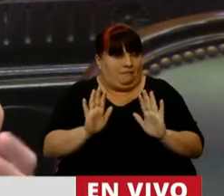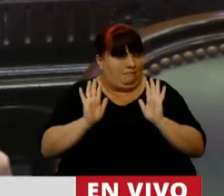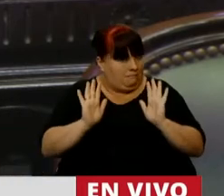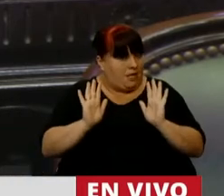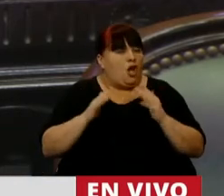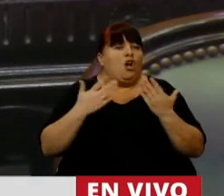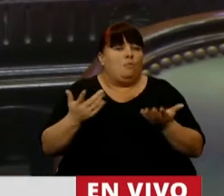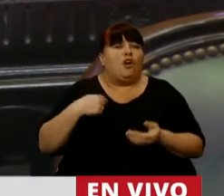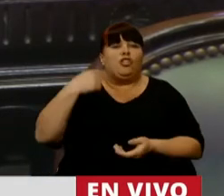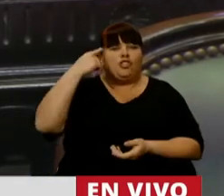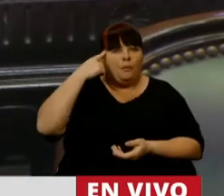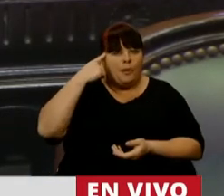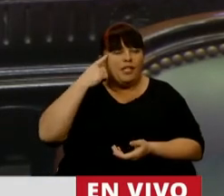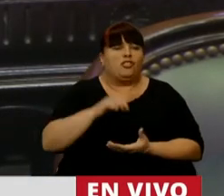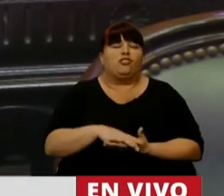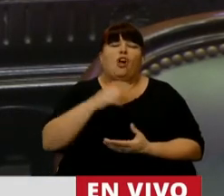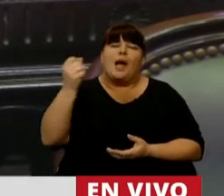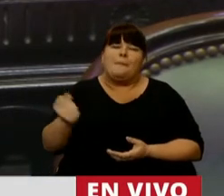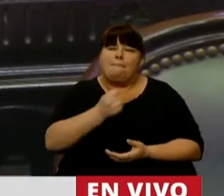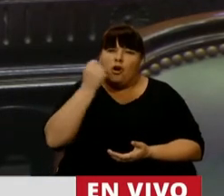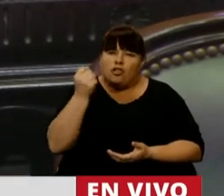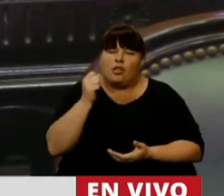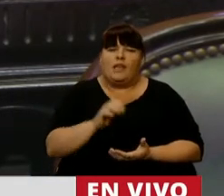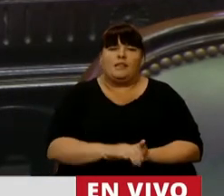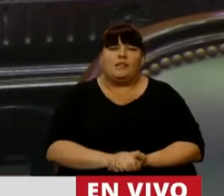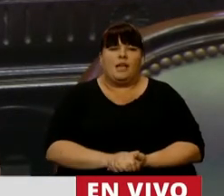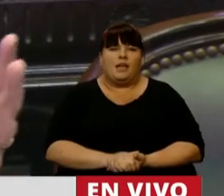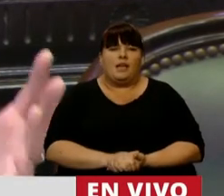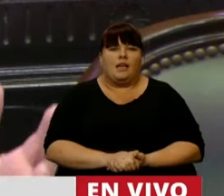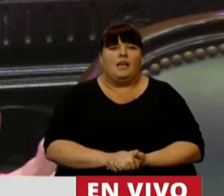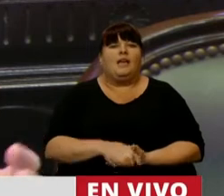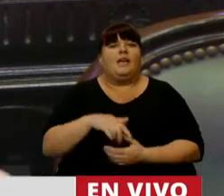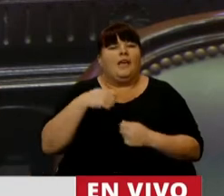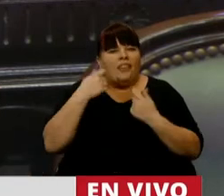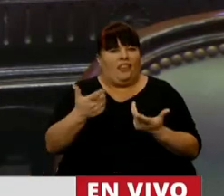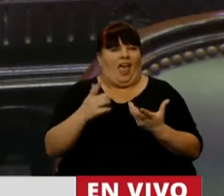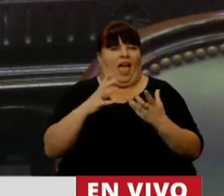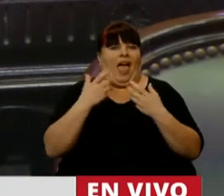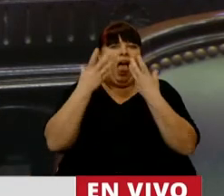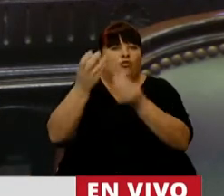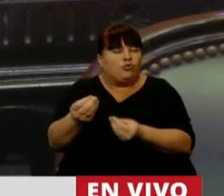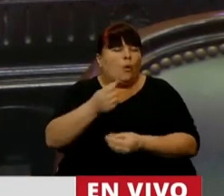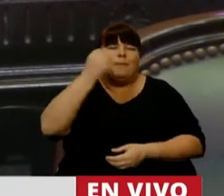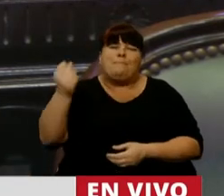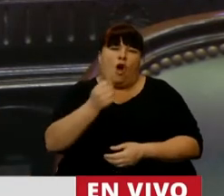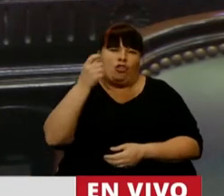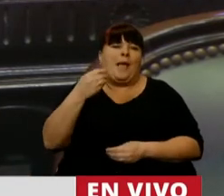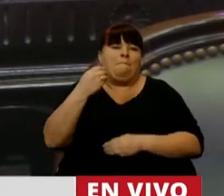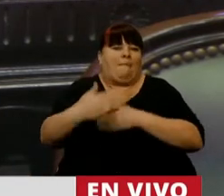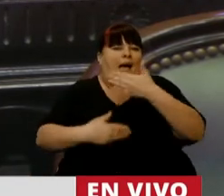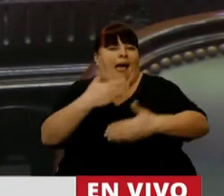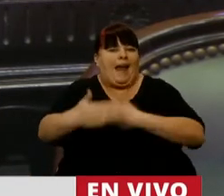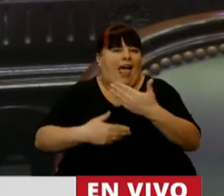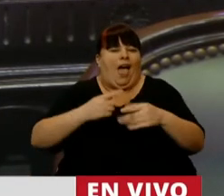Por eso yo creo que es importante dar esta herramienta que es fundamental para llevar